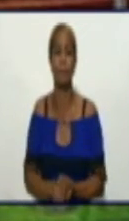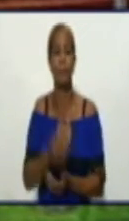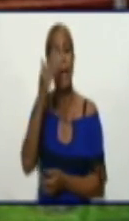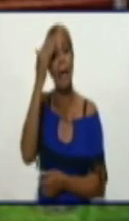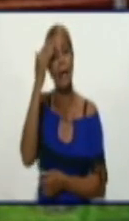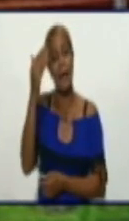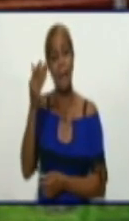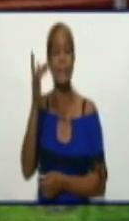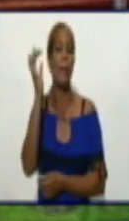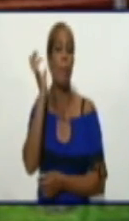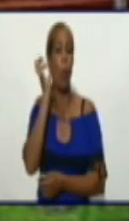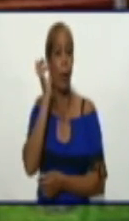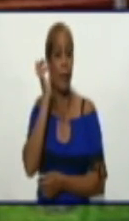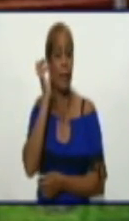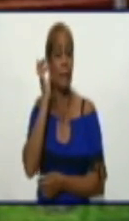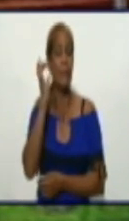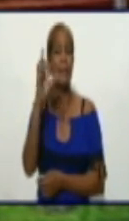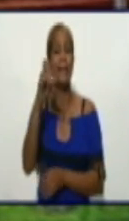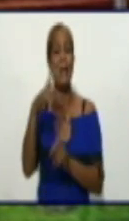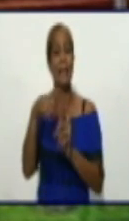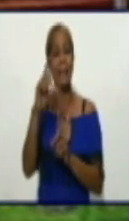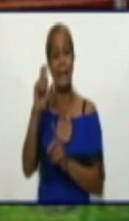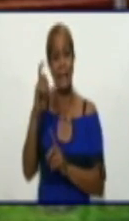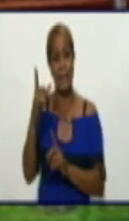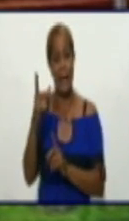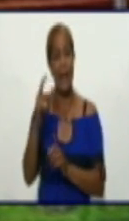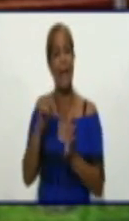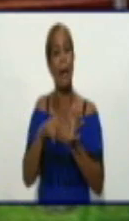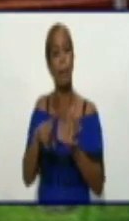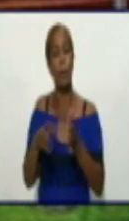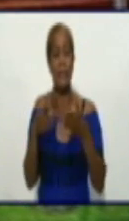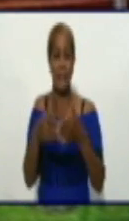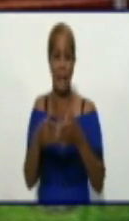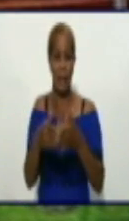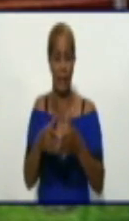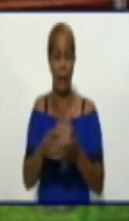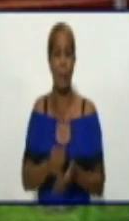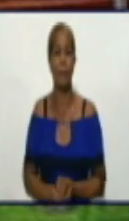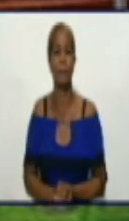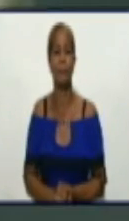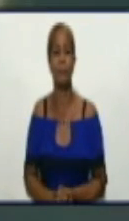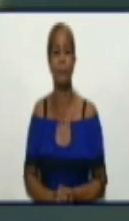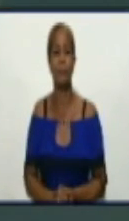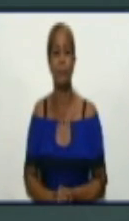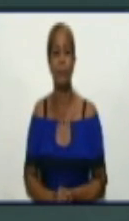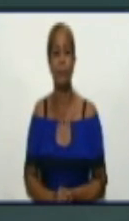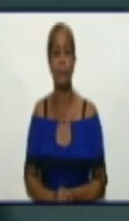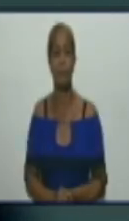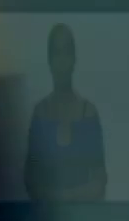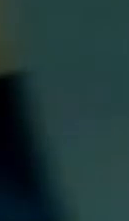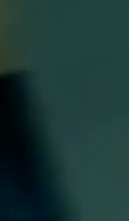Secretariado de la Central de Trabajadores de Cuba en nuestra provincia de Gran. Pienso que para todos...